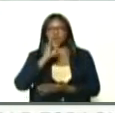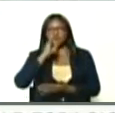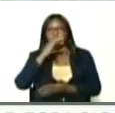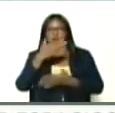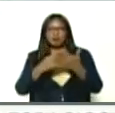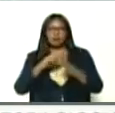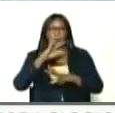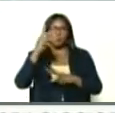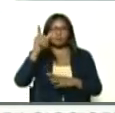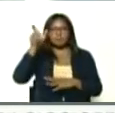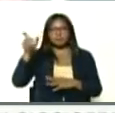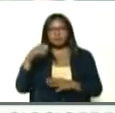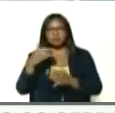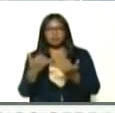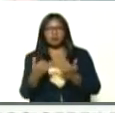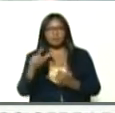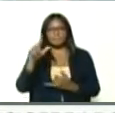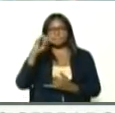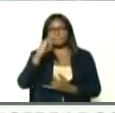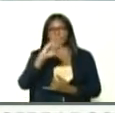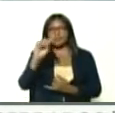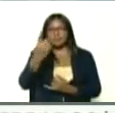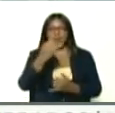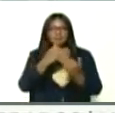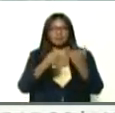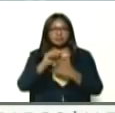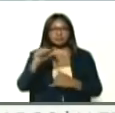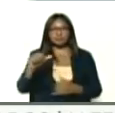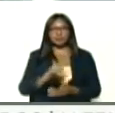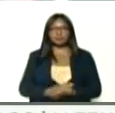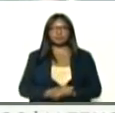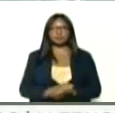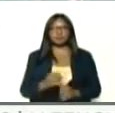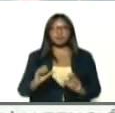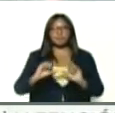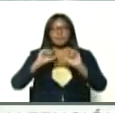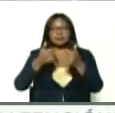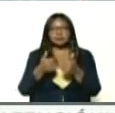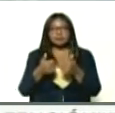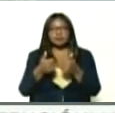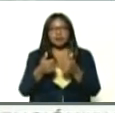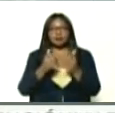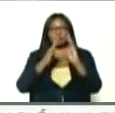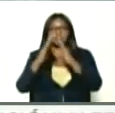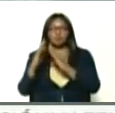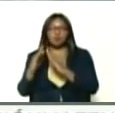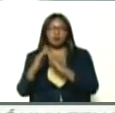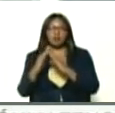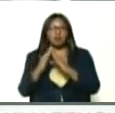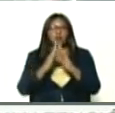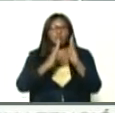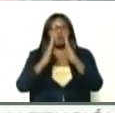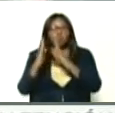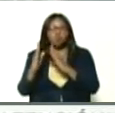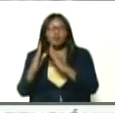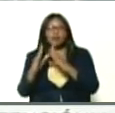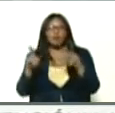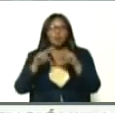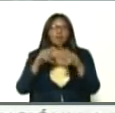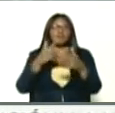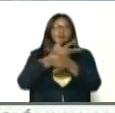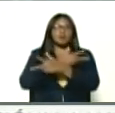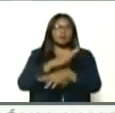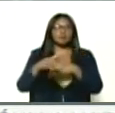cantidad de propuestas, en este primer fin de semana, de debate, vamos a arrancar, en el marco, de sus orientaciones, un conjunto, de videoconferencias,